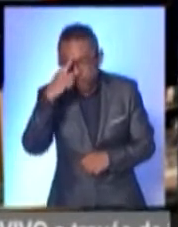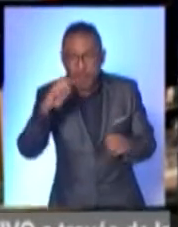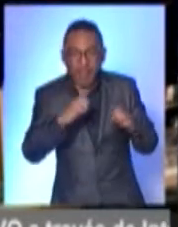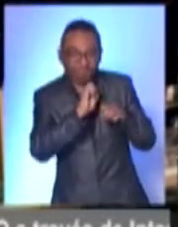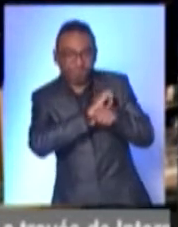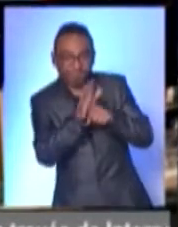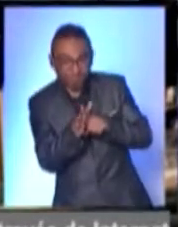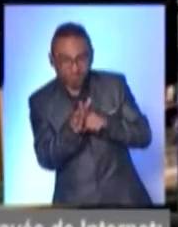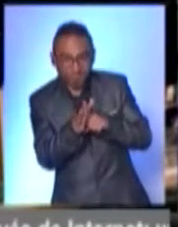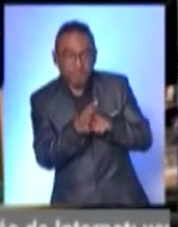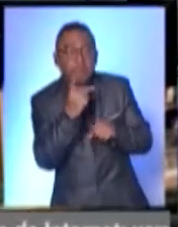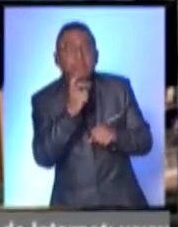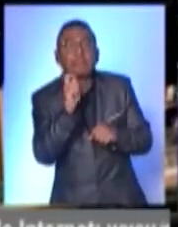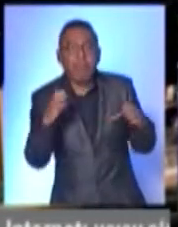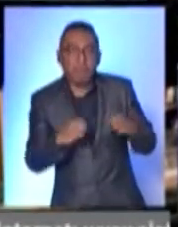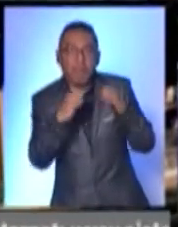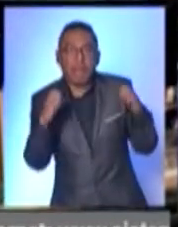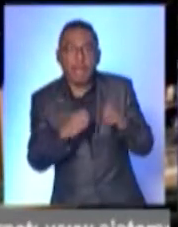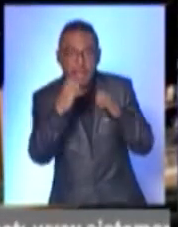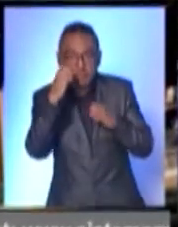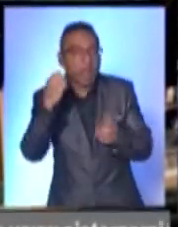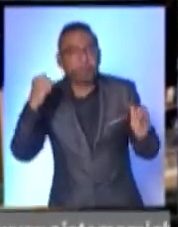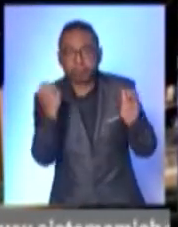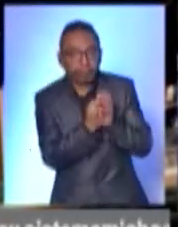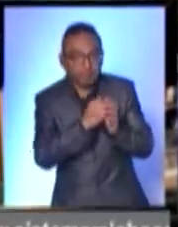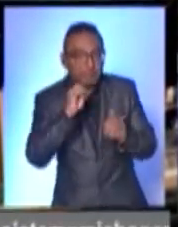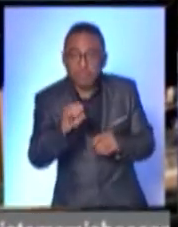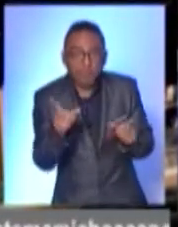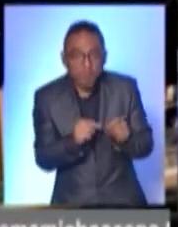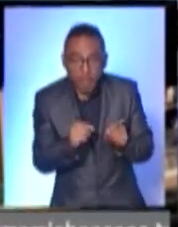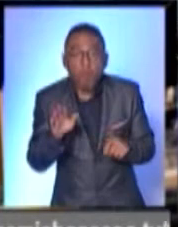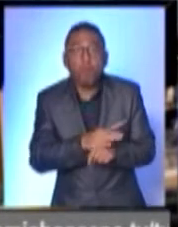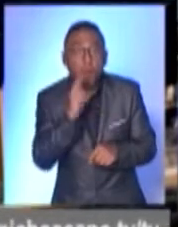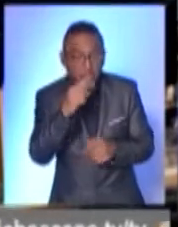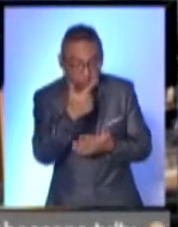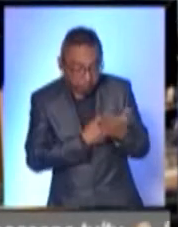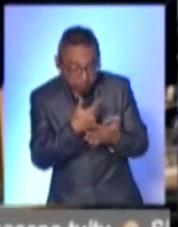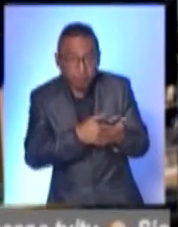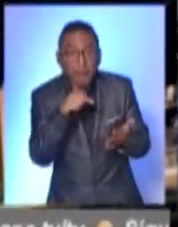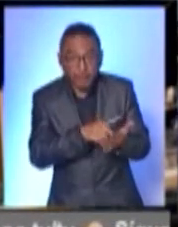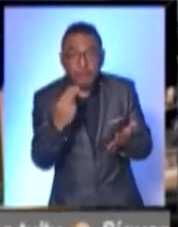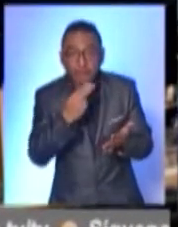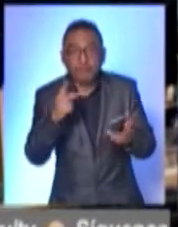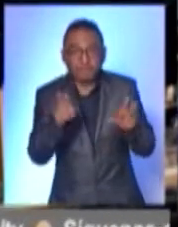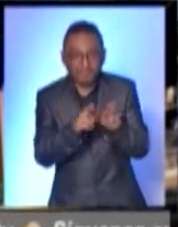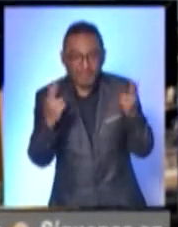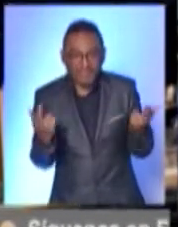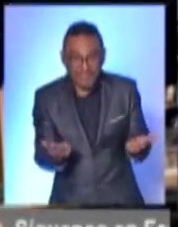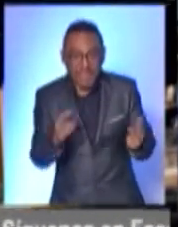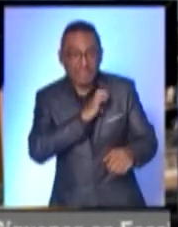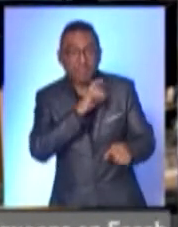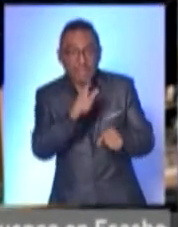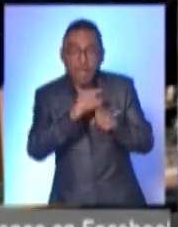tienen aprobación de emergencia, por lo cual la publicación de los resultados no necesariamente se hacen en revistas especializadas,